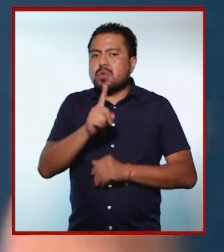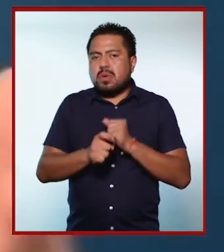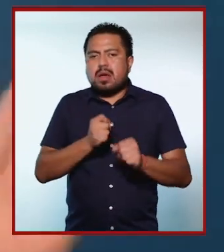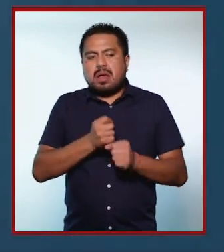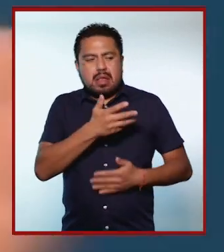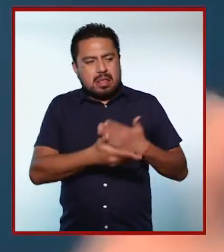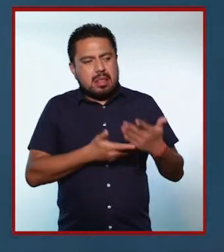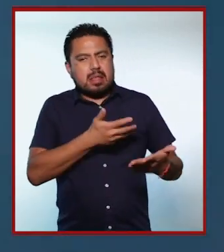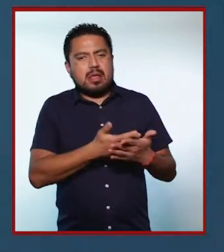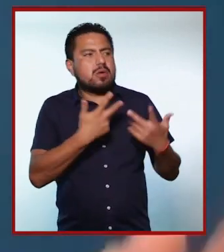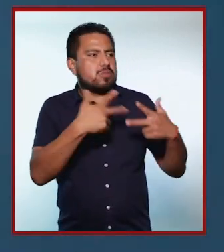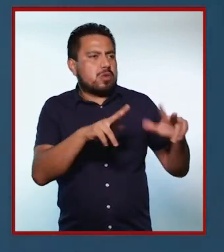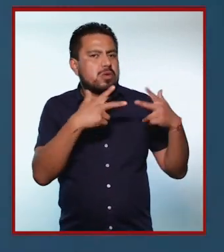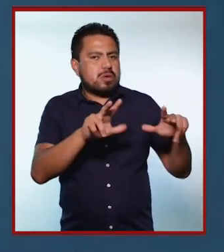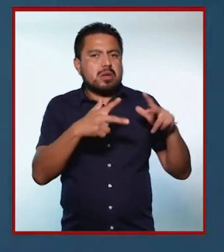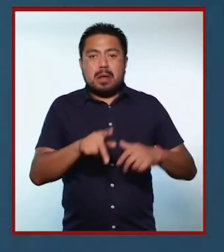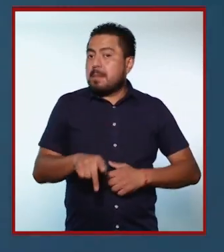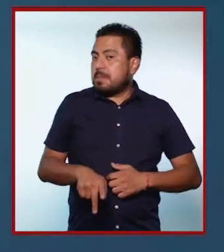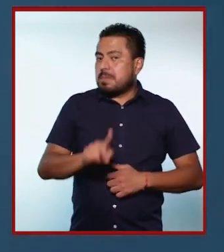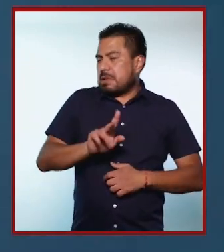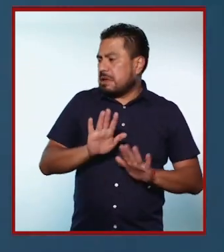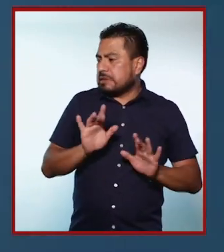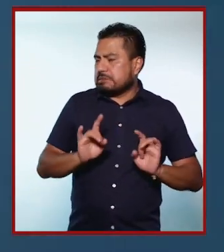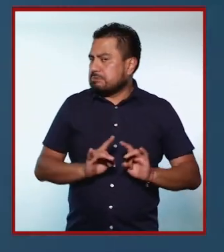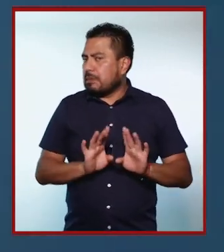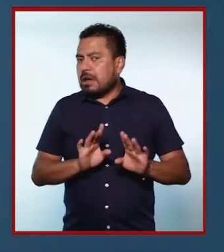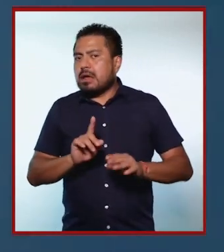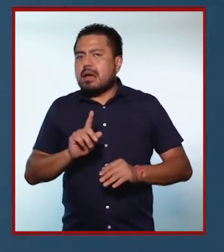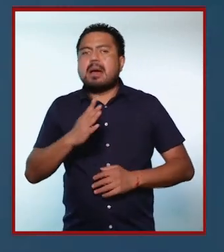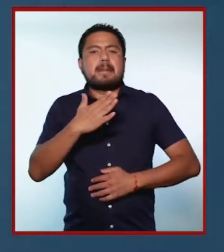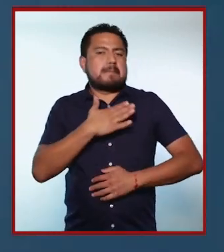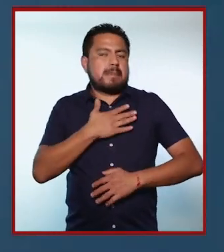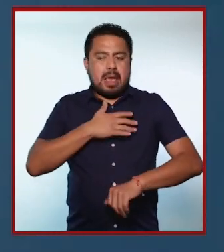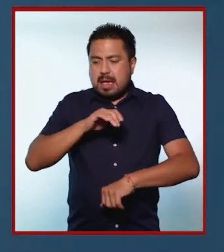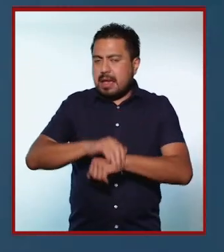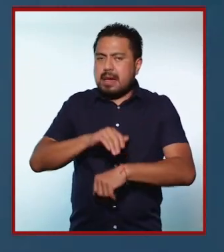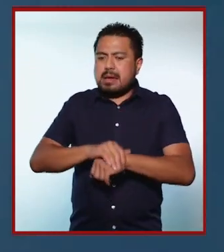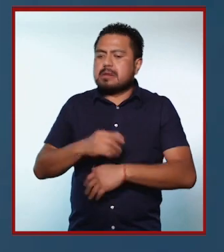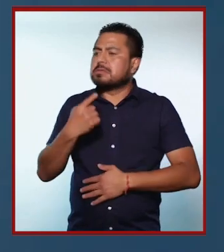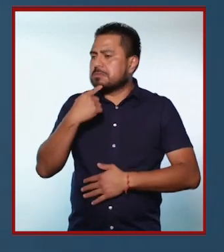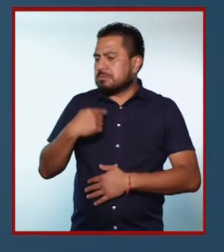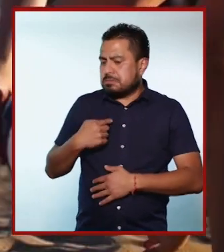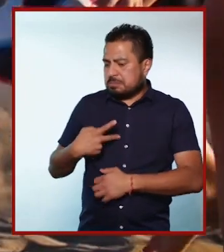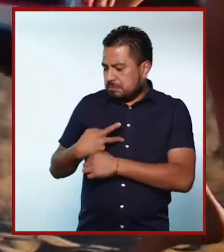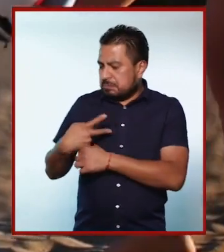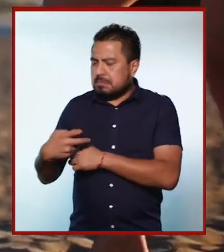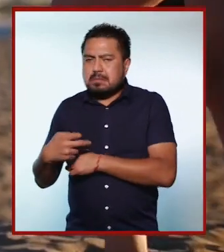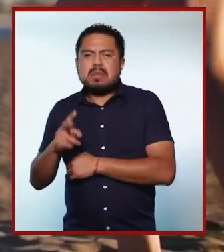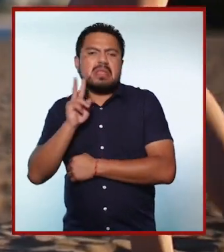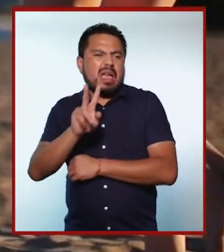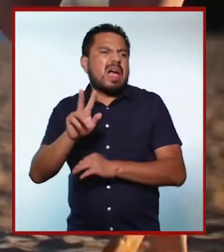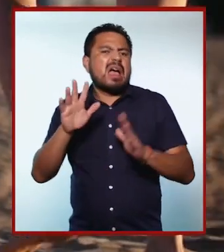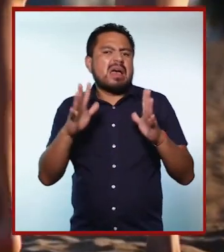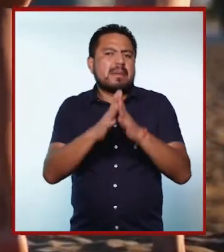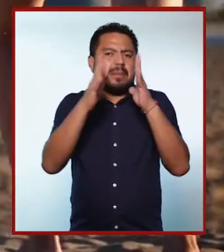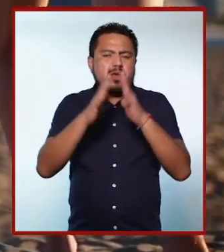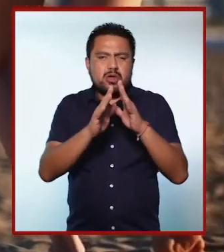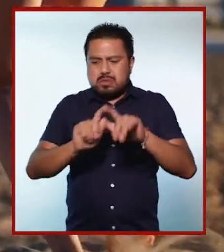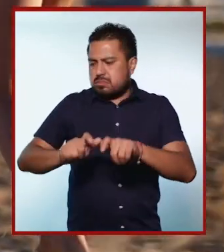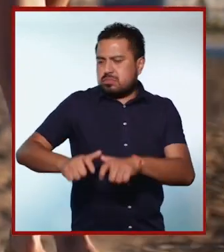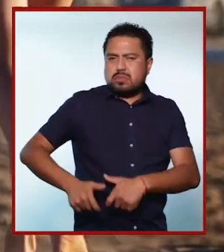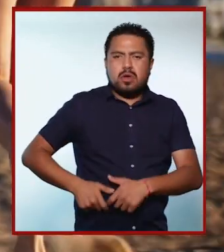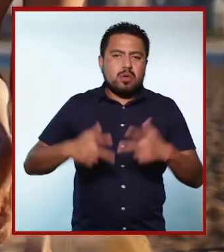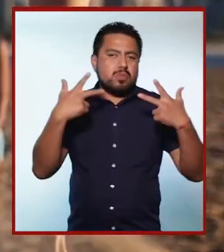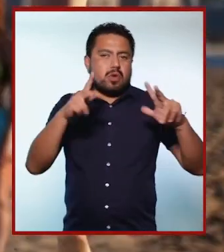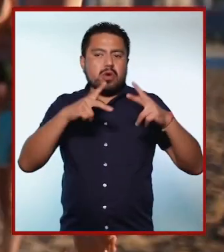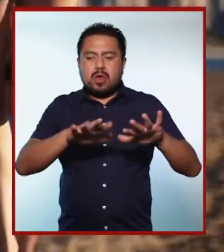decisión. Un año descansé de voleibol. Pero, curiosamente, uno de mis amigos me invitó a verlo participar en